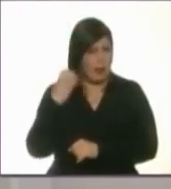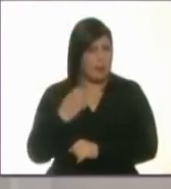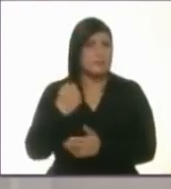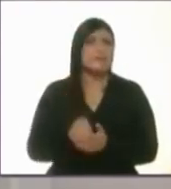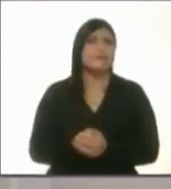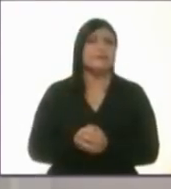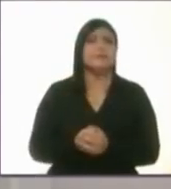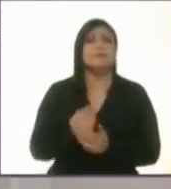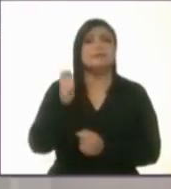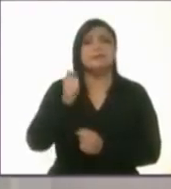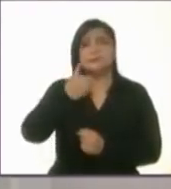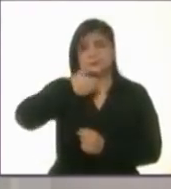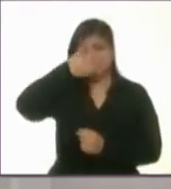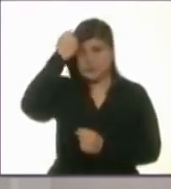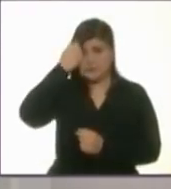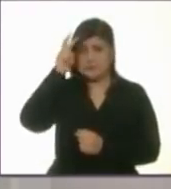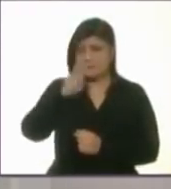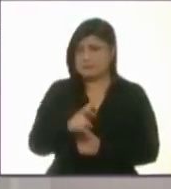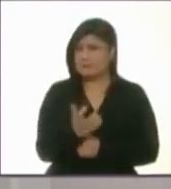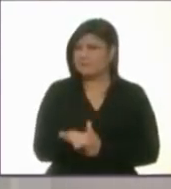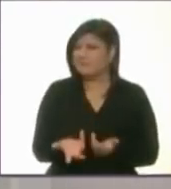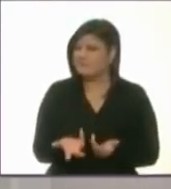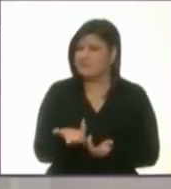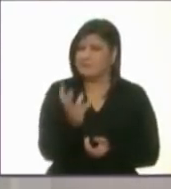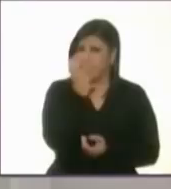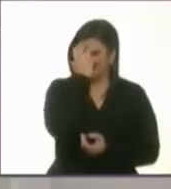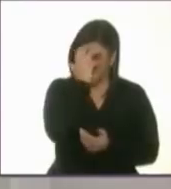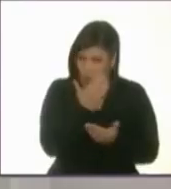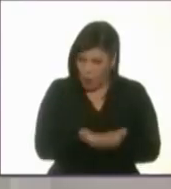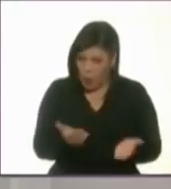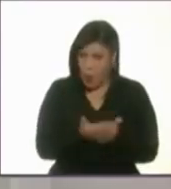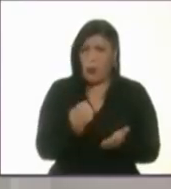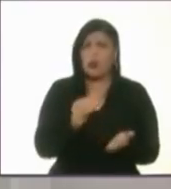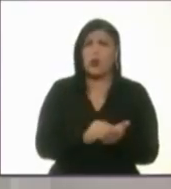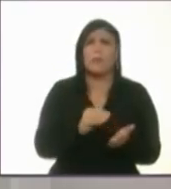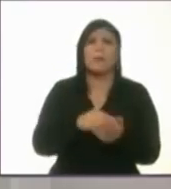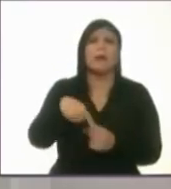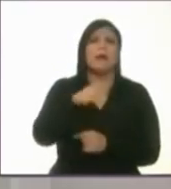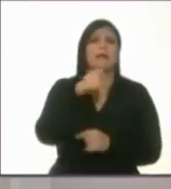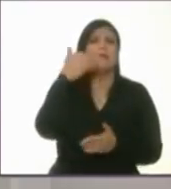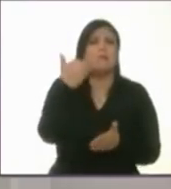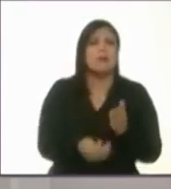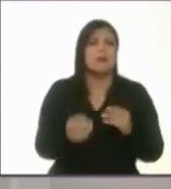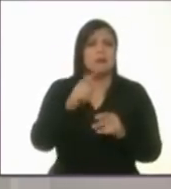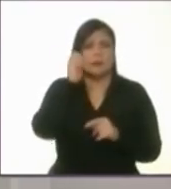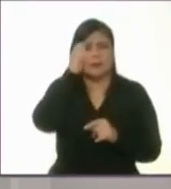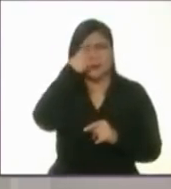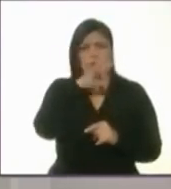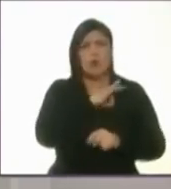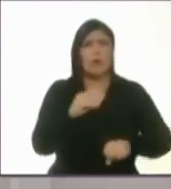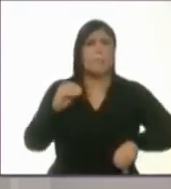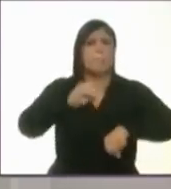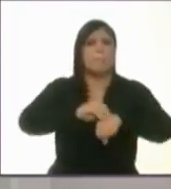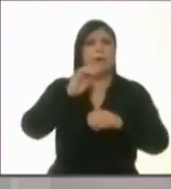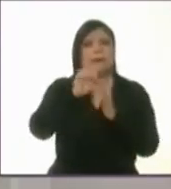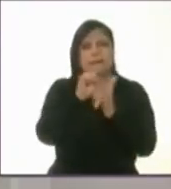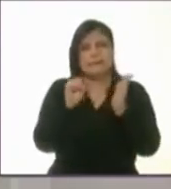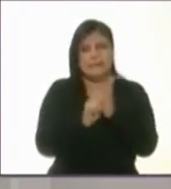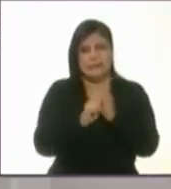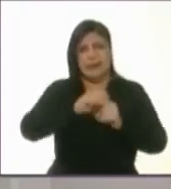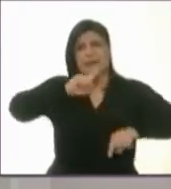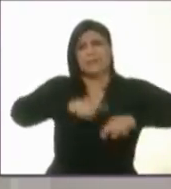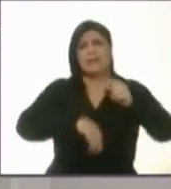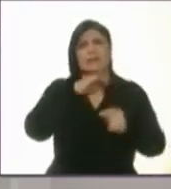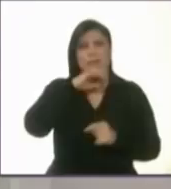Candidata, es vergonzoso que al día de hoy siga pendiente el proceso de integración del sistema anticorrupción de la